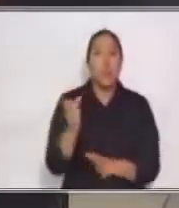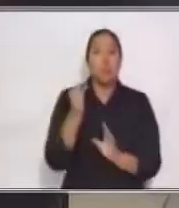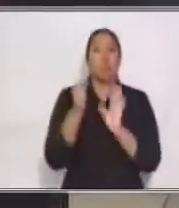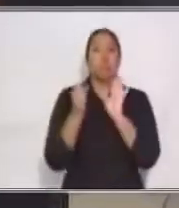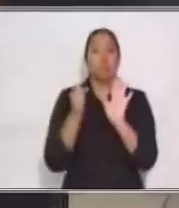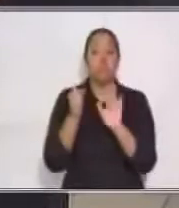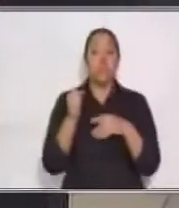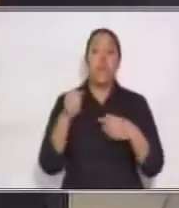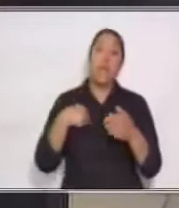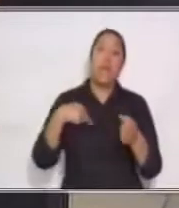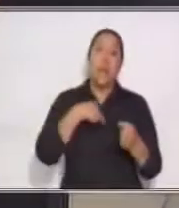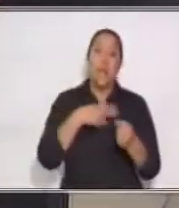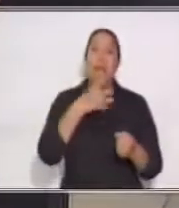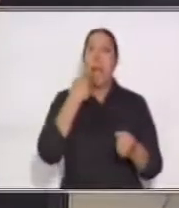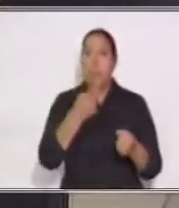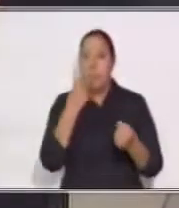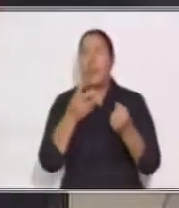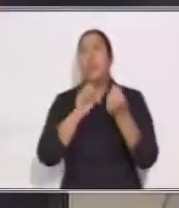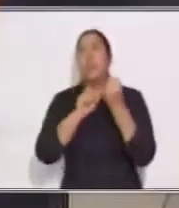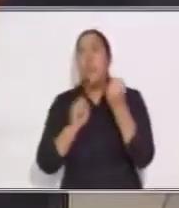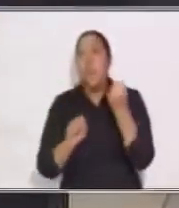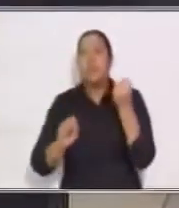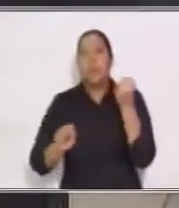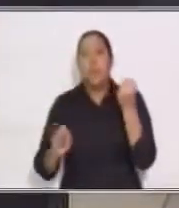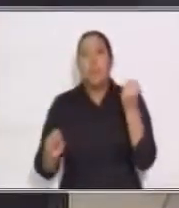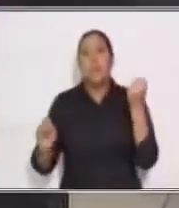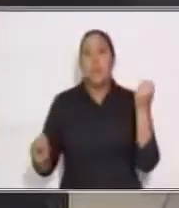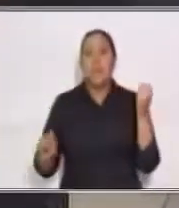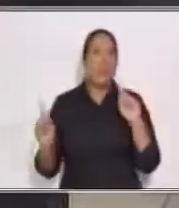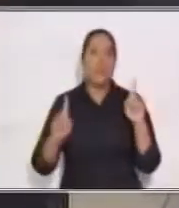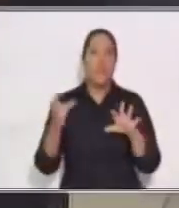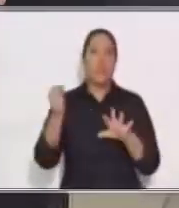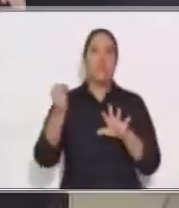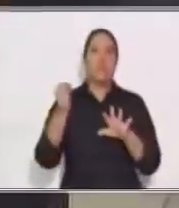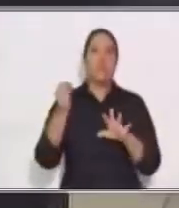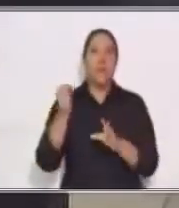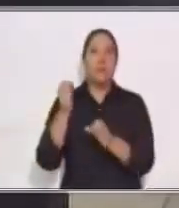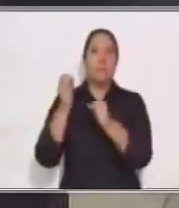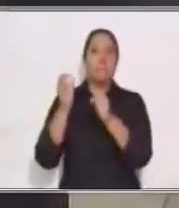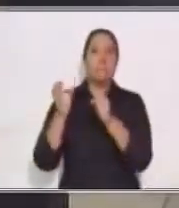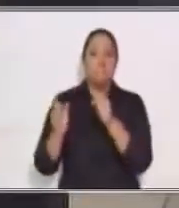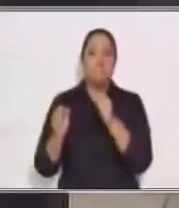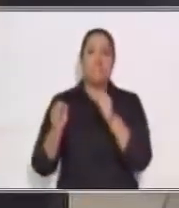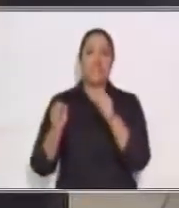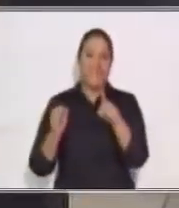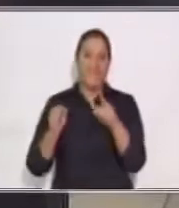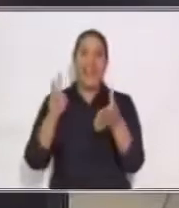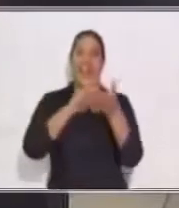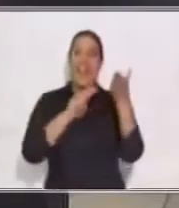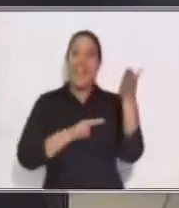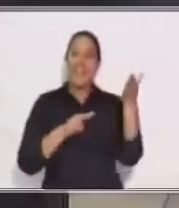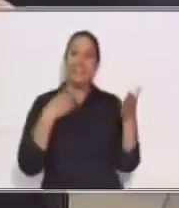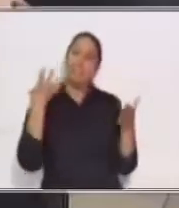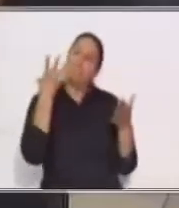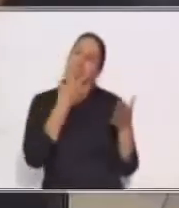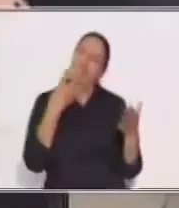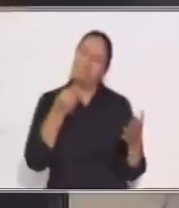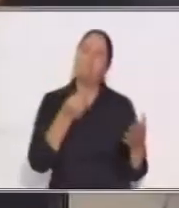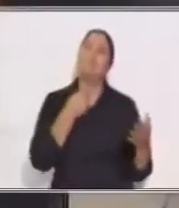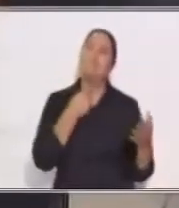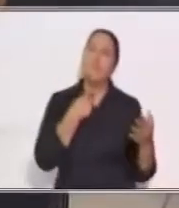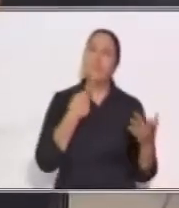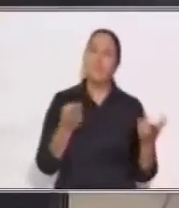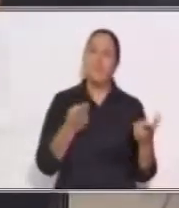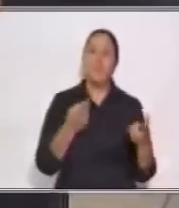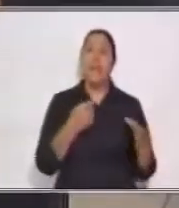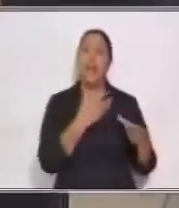nos cansemos en la lectura, ¿verdad? Y que siempre la lectura sea algo maravilloso que nos guste mucho hacer. Lo podemos compartir